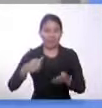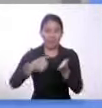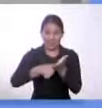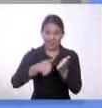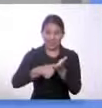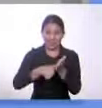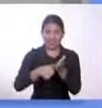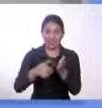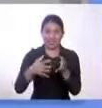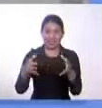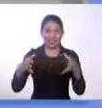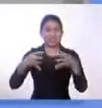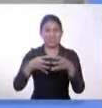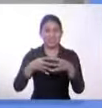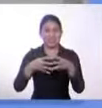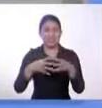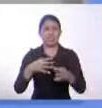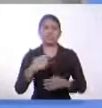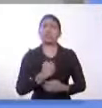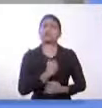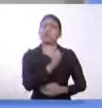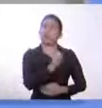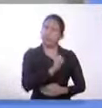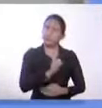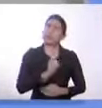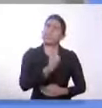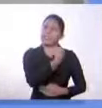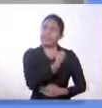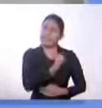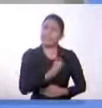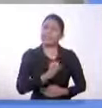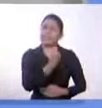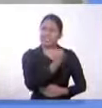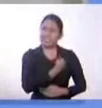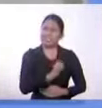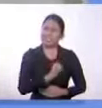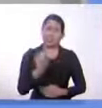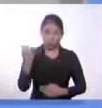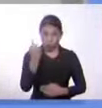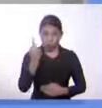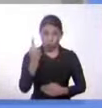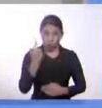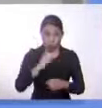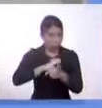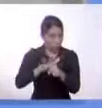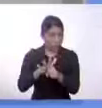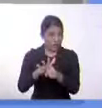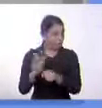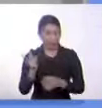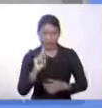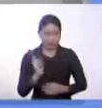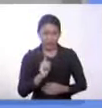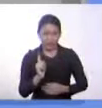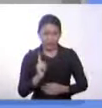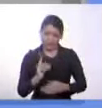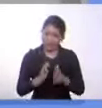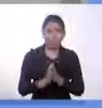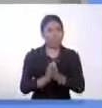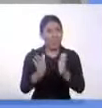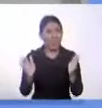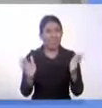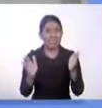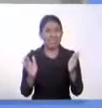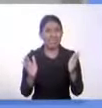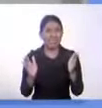Común, sufrimos los estragos, no solo simplemente de la pandemia de esta enfermedad, sino las demás